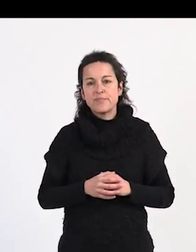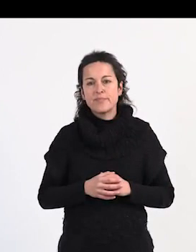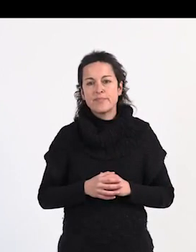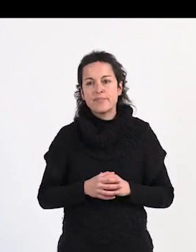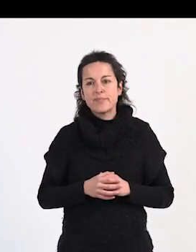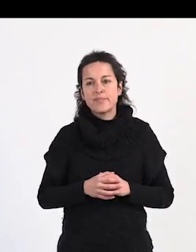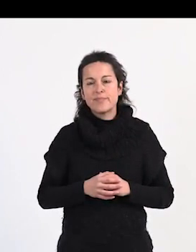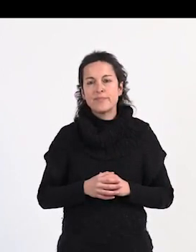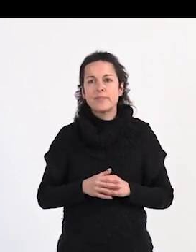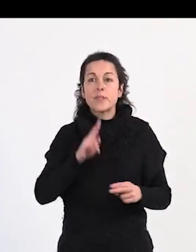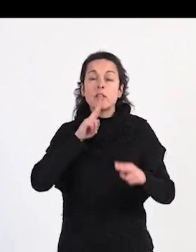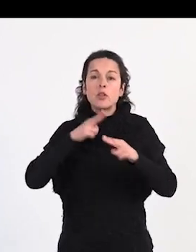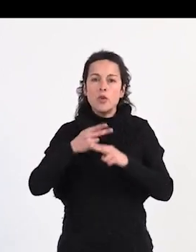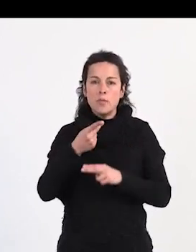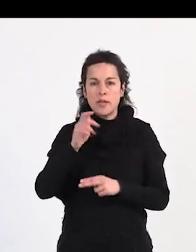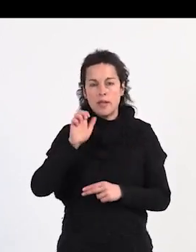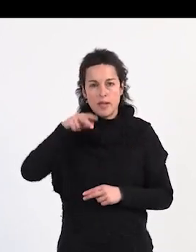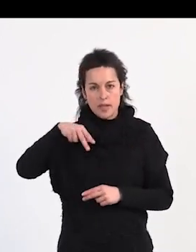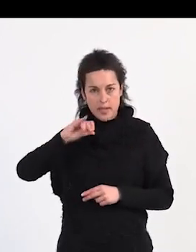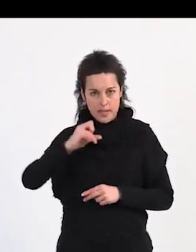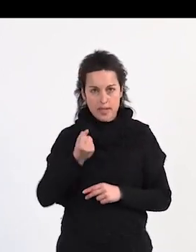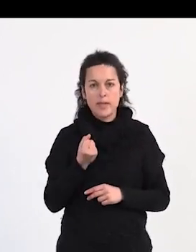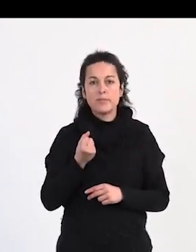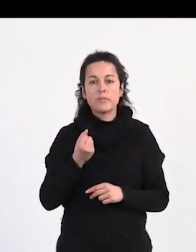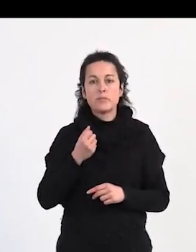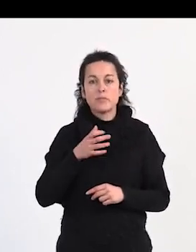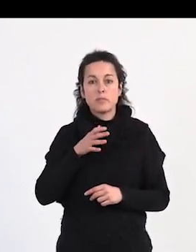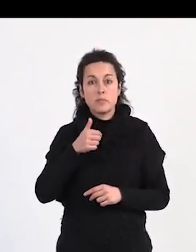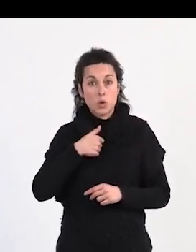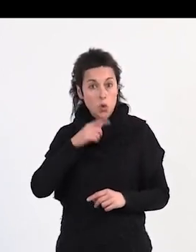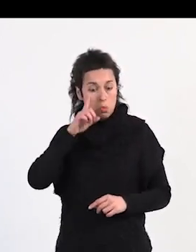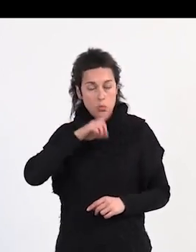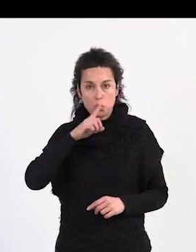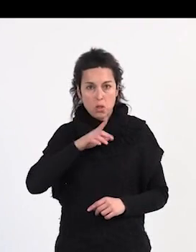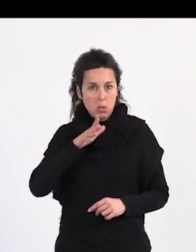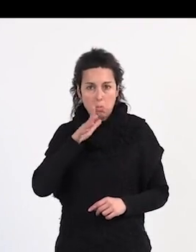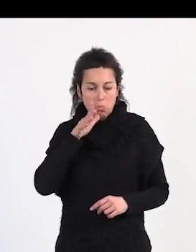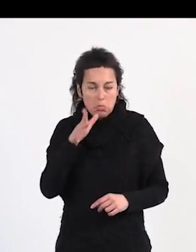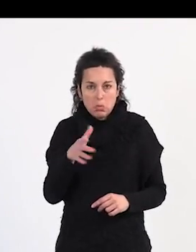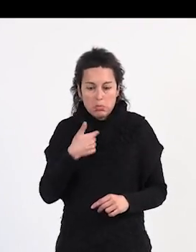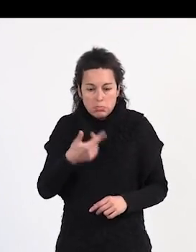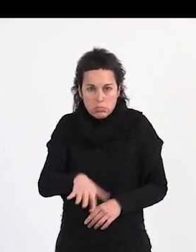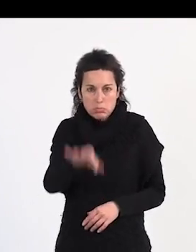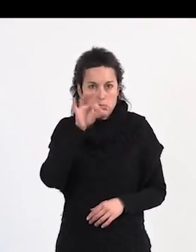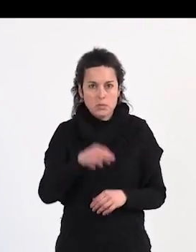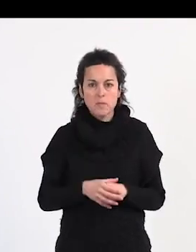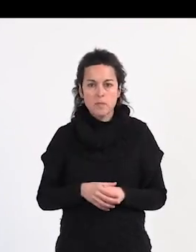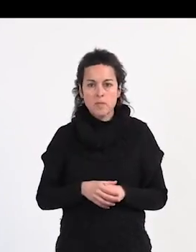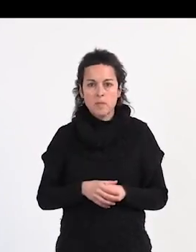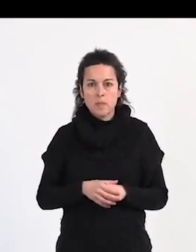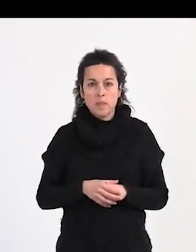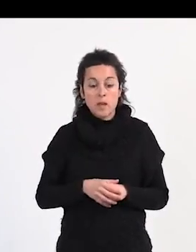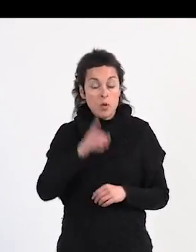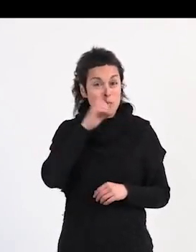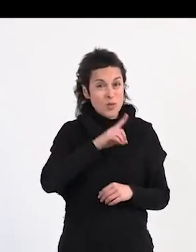Me llamo Kenia y ejerzo la prostitución por decisión propia. La prostitución no es